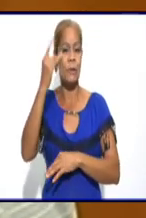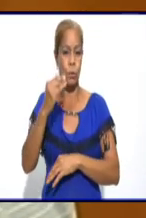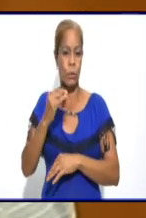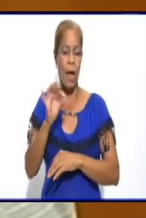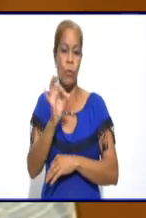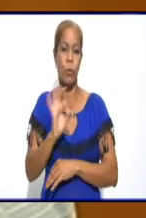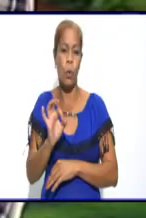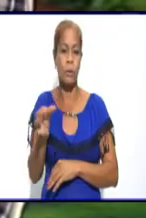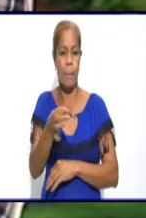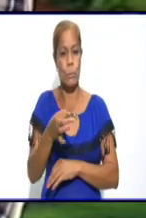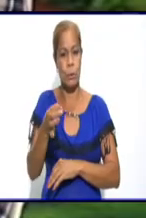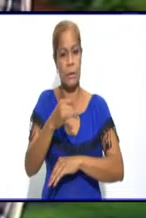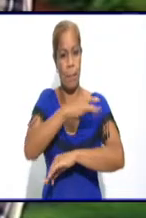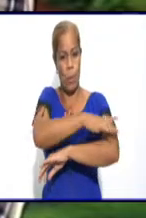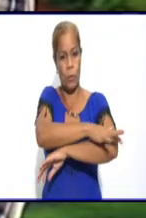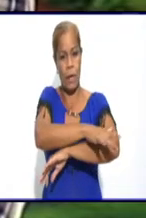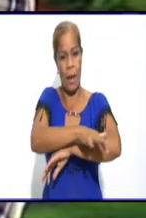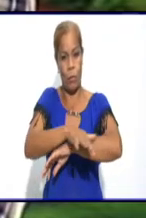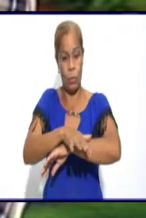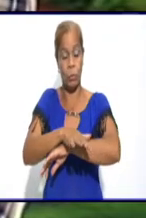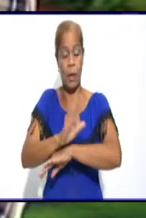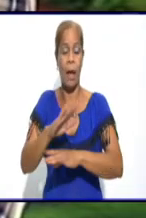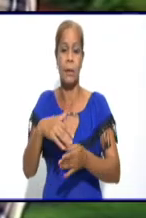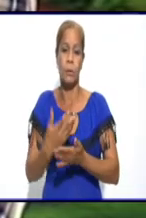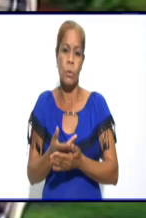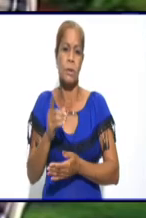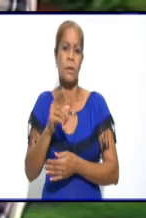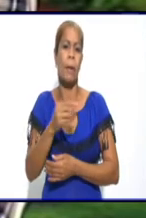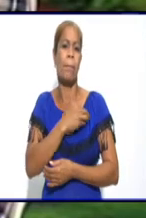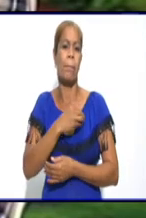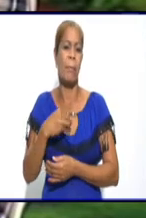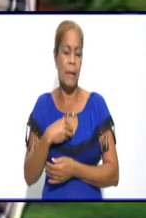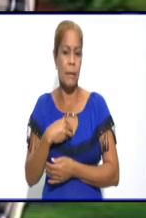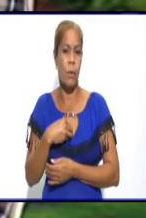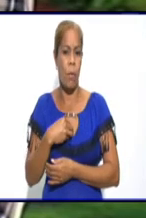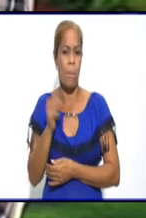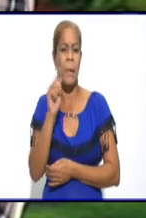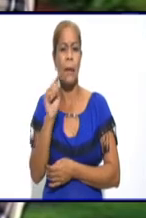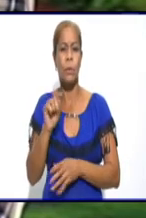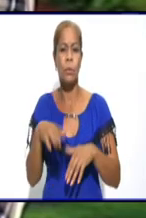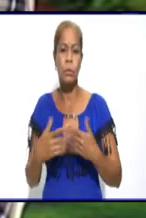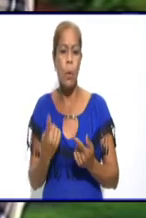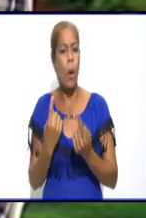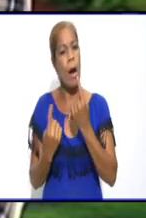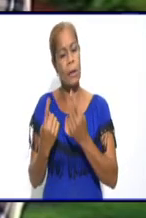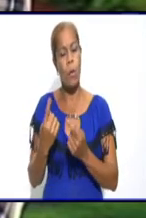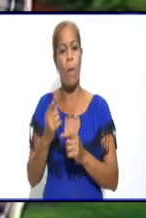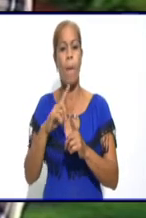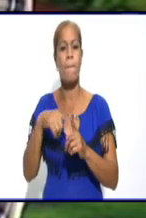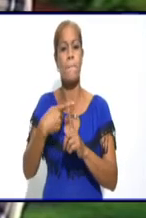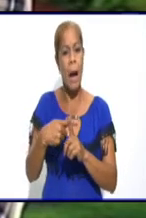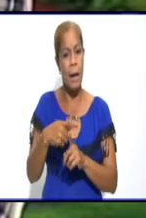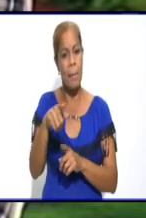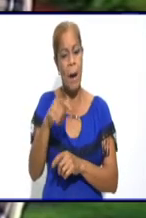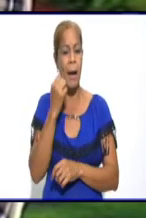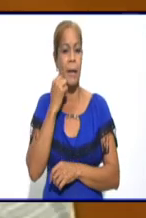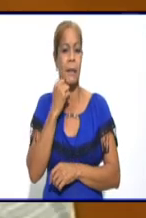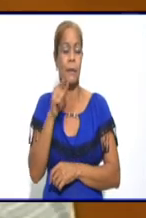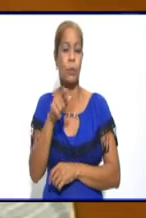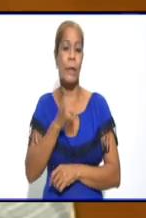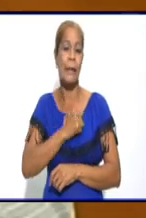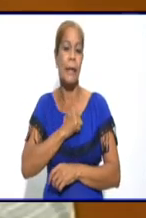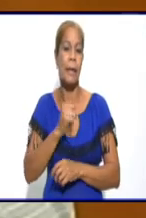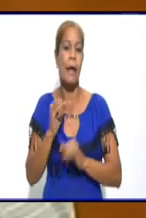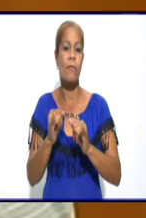últimos tiempos. Rosmel, ¿algo más que consideres oportuno compartir a esta hora del mediodía con los televidentes? Sí,